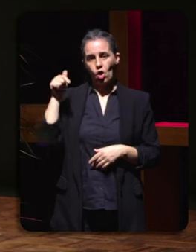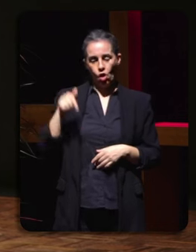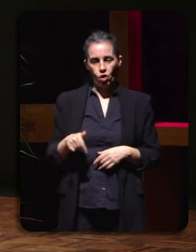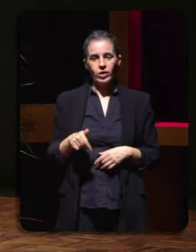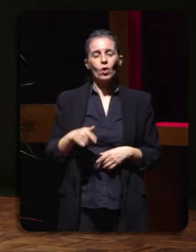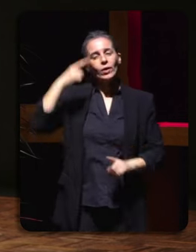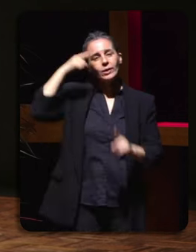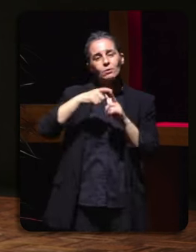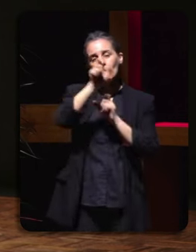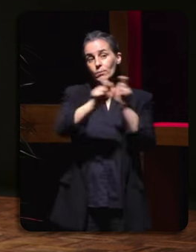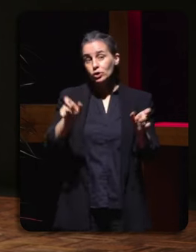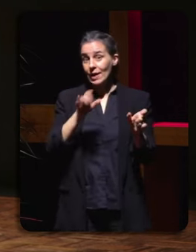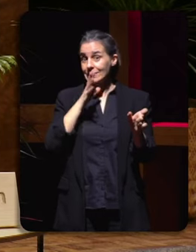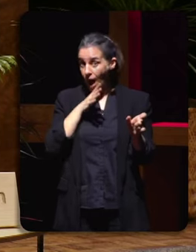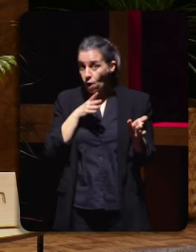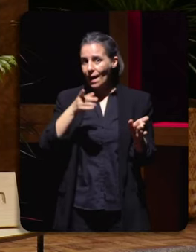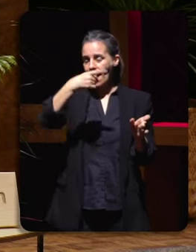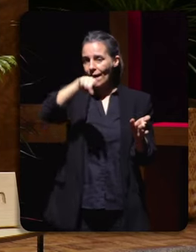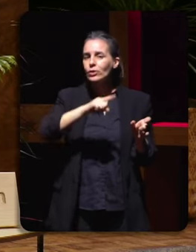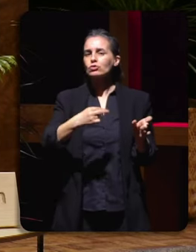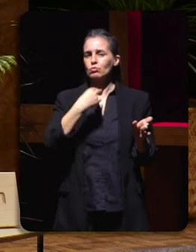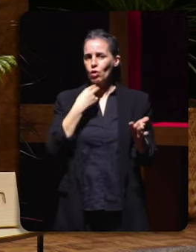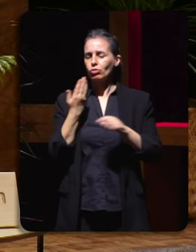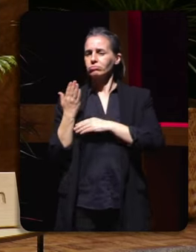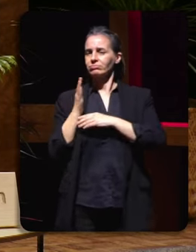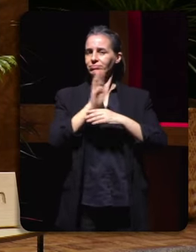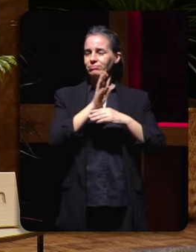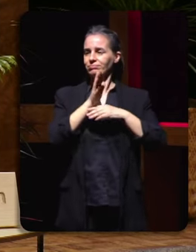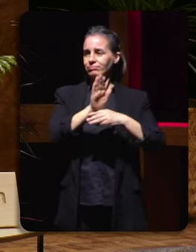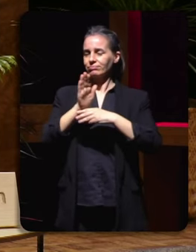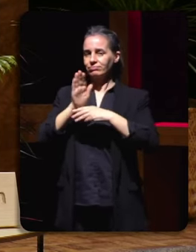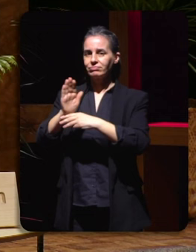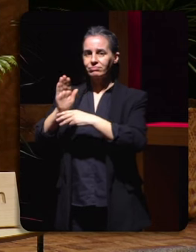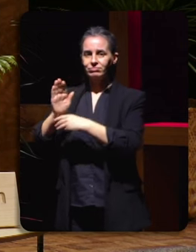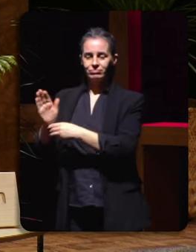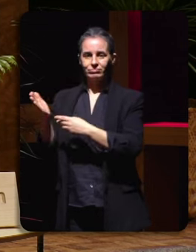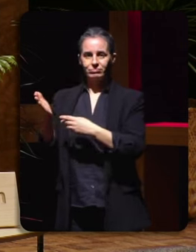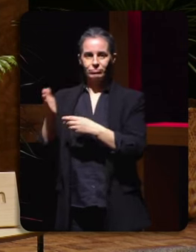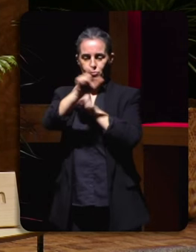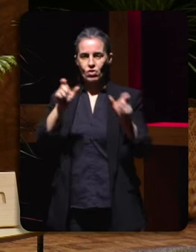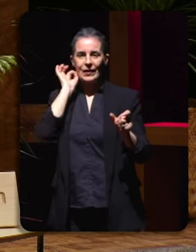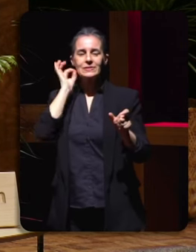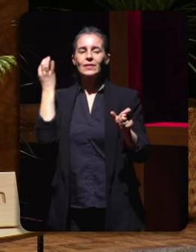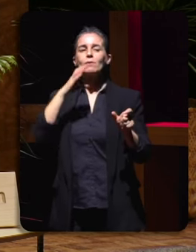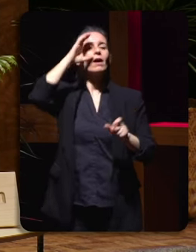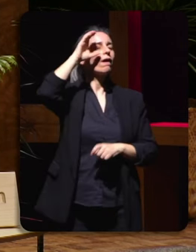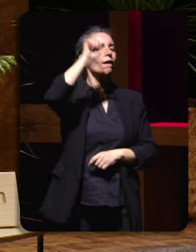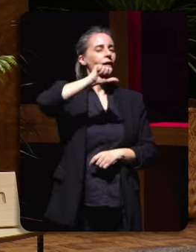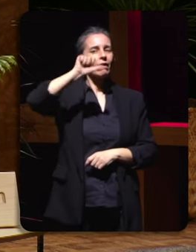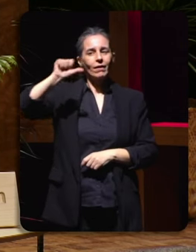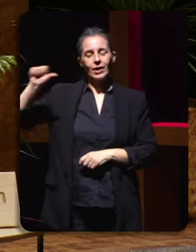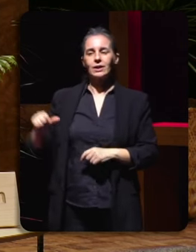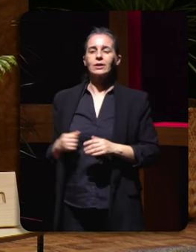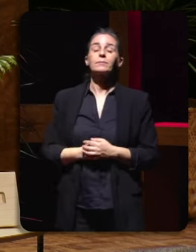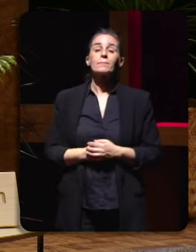persoas que neste momento pois están tamén dando a súa voz a outra a unha serie de mulleres e tamén